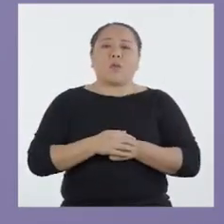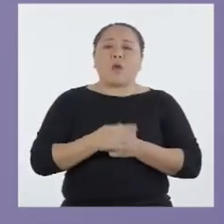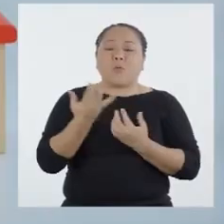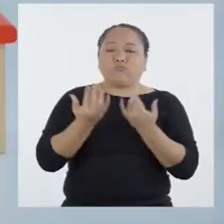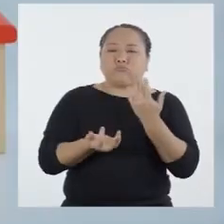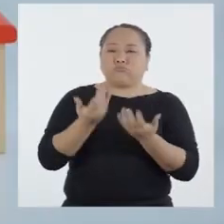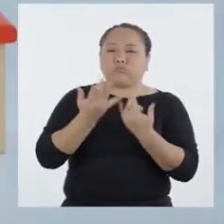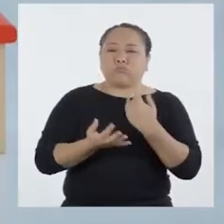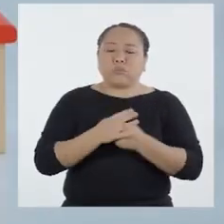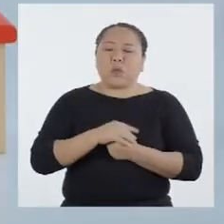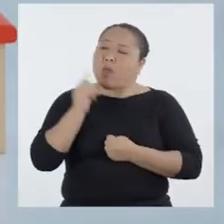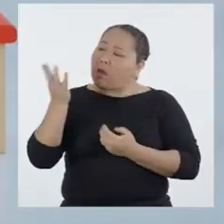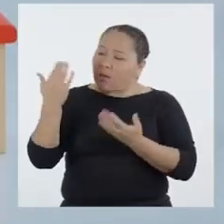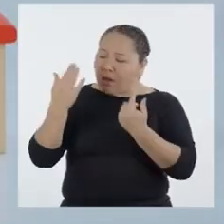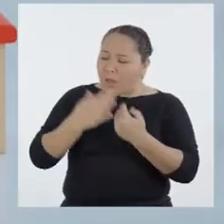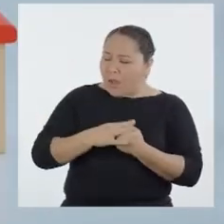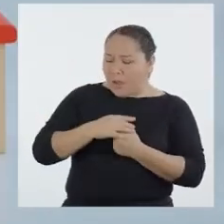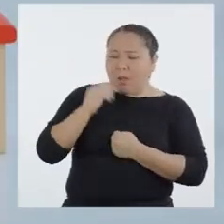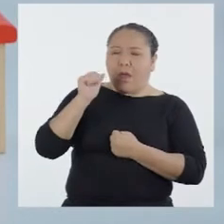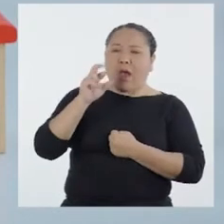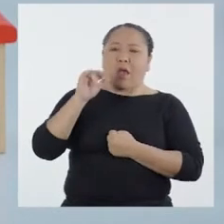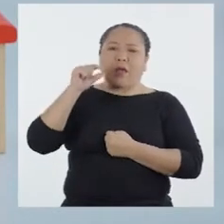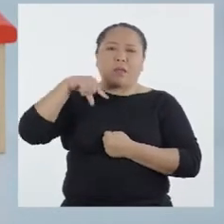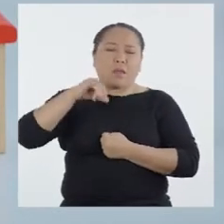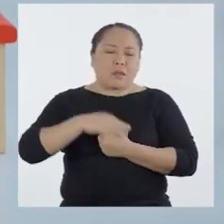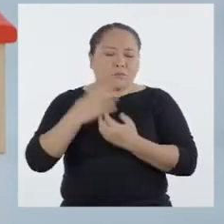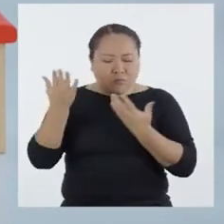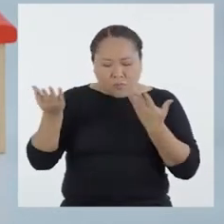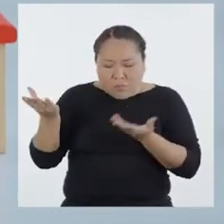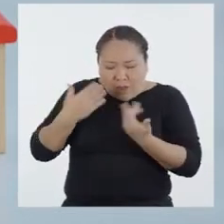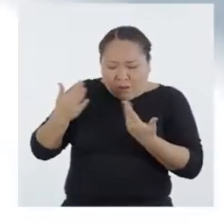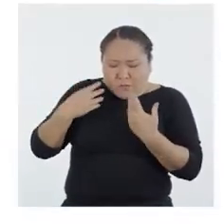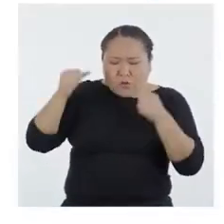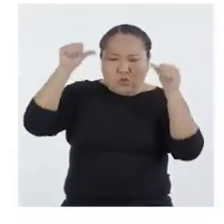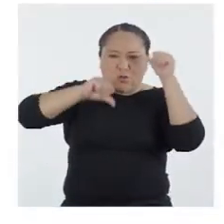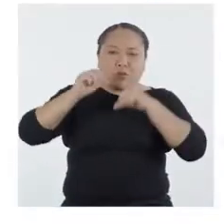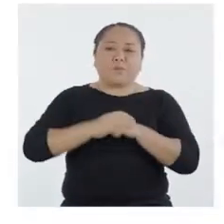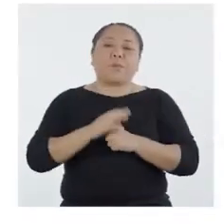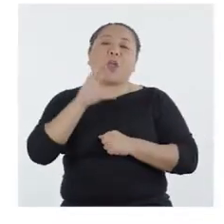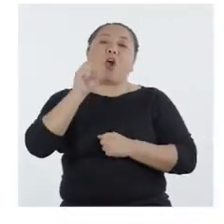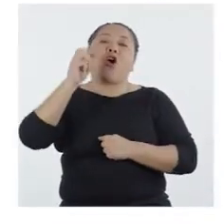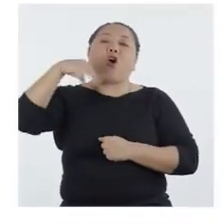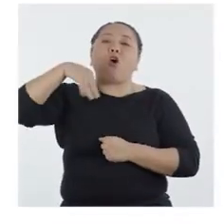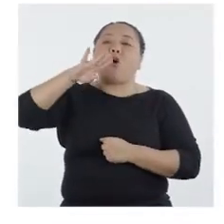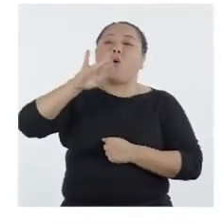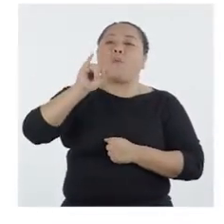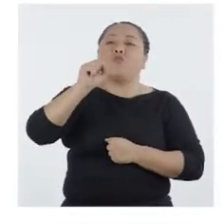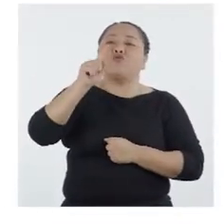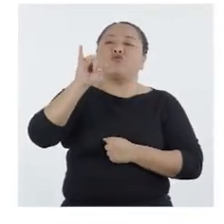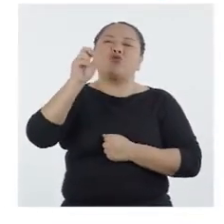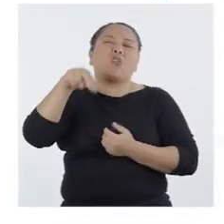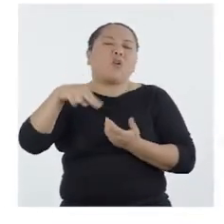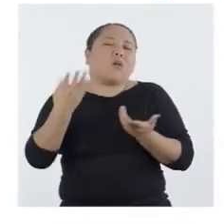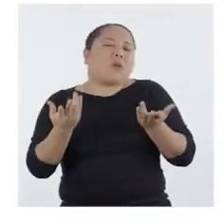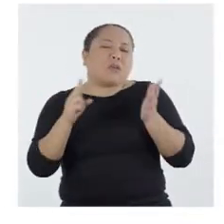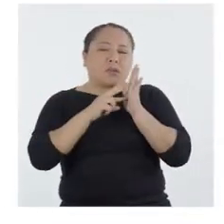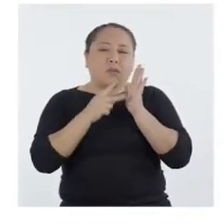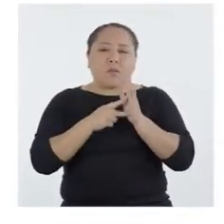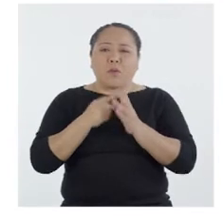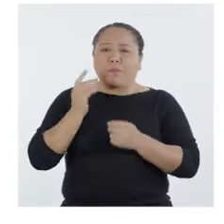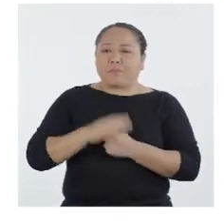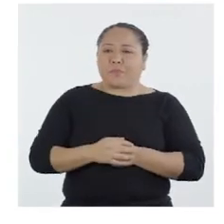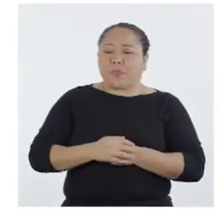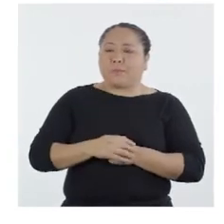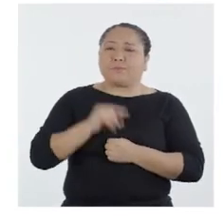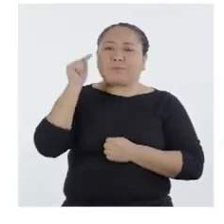combustión. ¡Dale, Arky! ¡Suelta toda tu ciencia! La combustión se puede definir como una